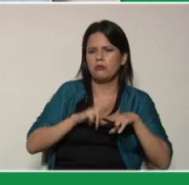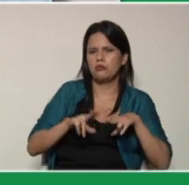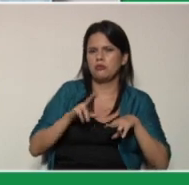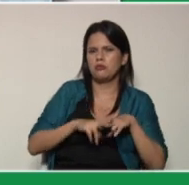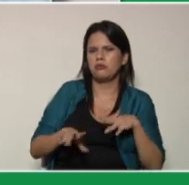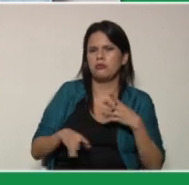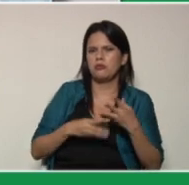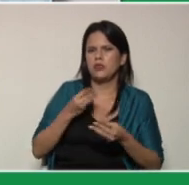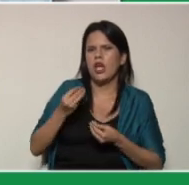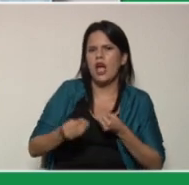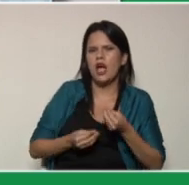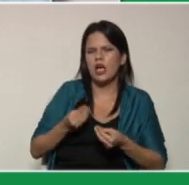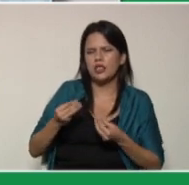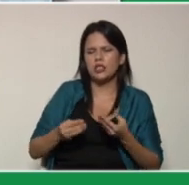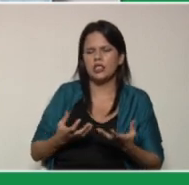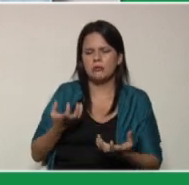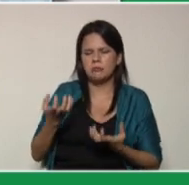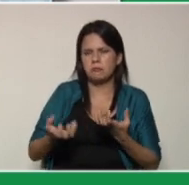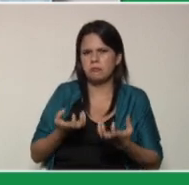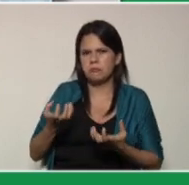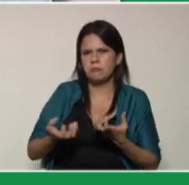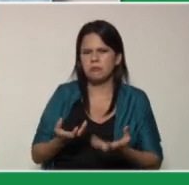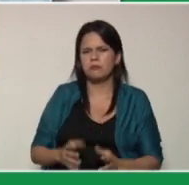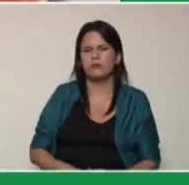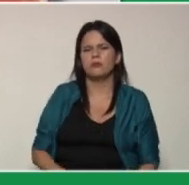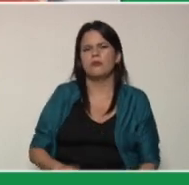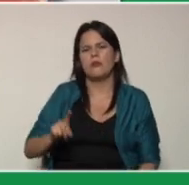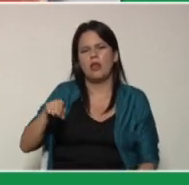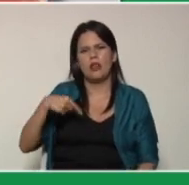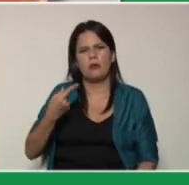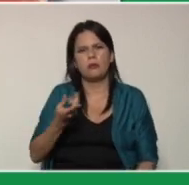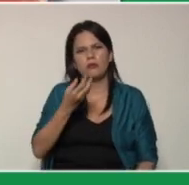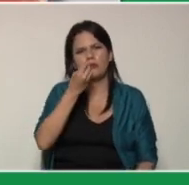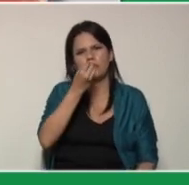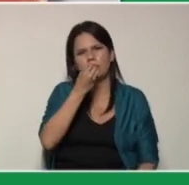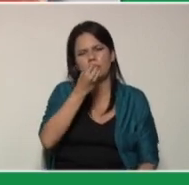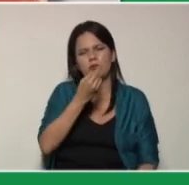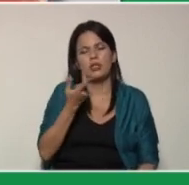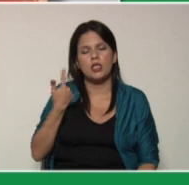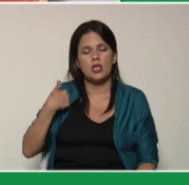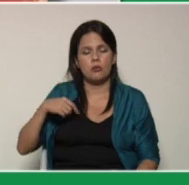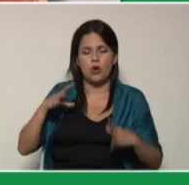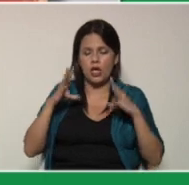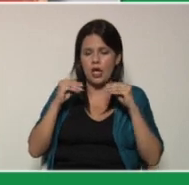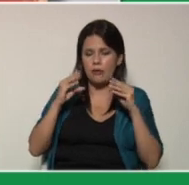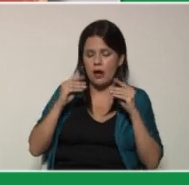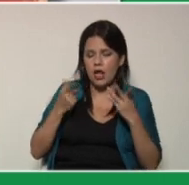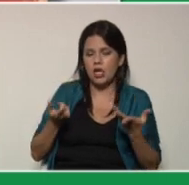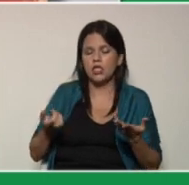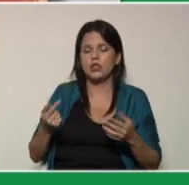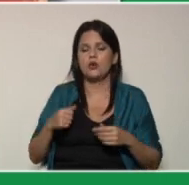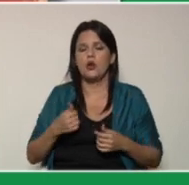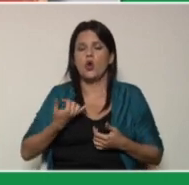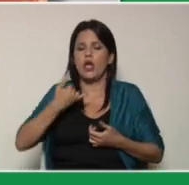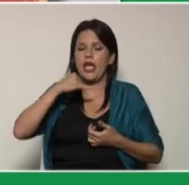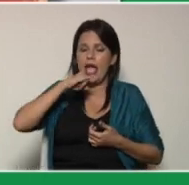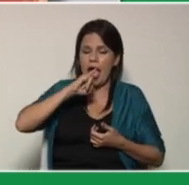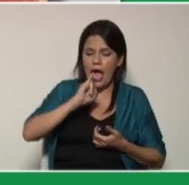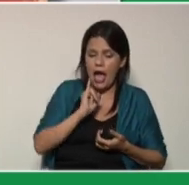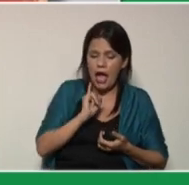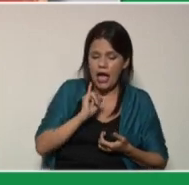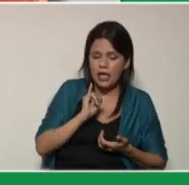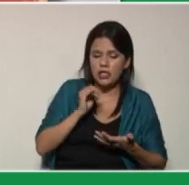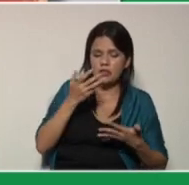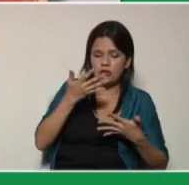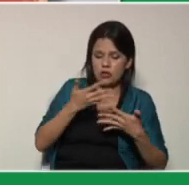hacer esa preparación para luego ingerir. Tenemos que hablarles sobre las vitaminas que deben de tener,